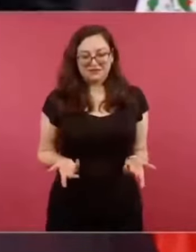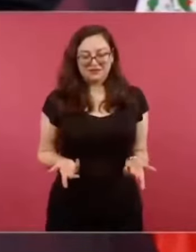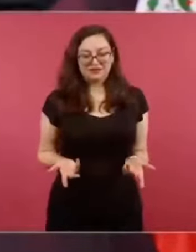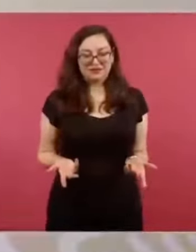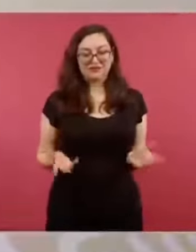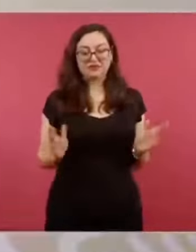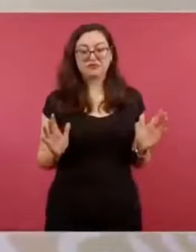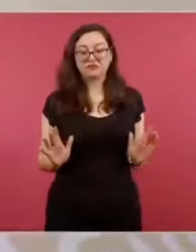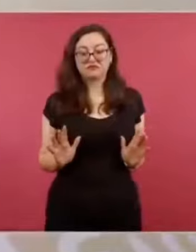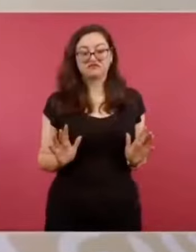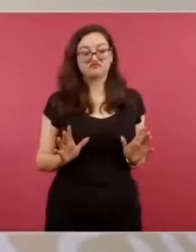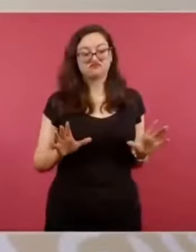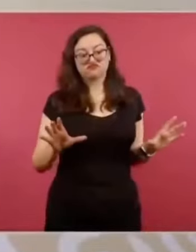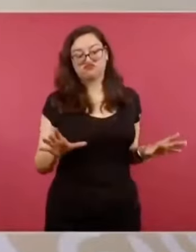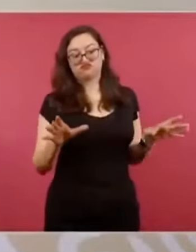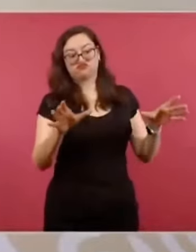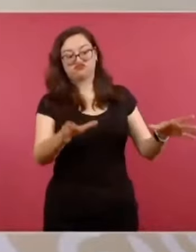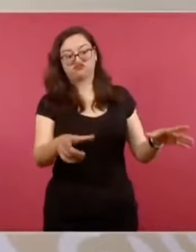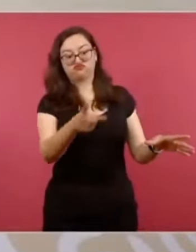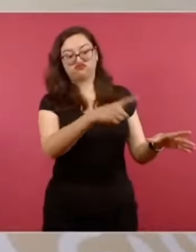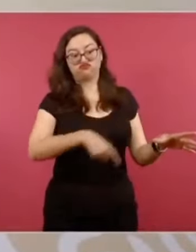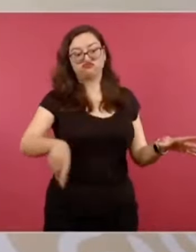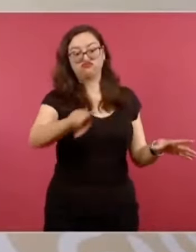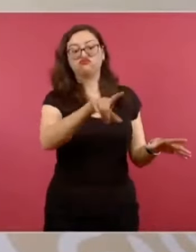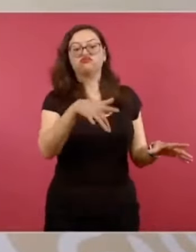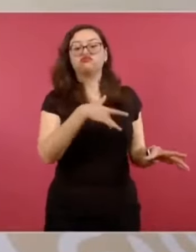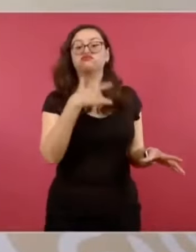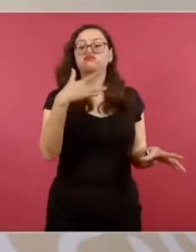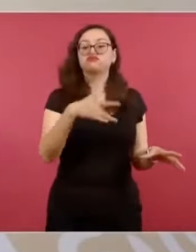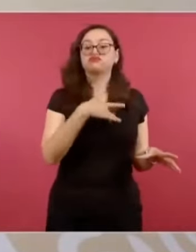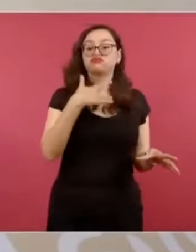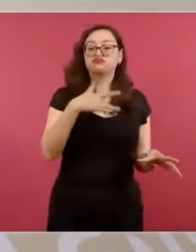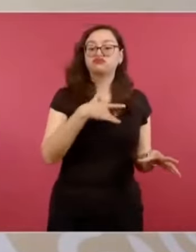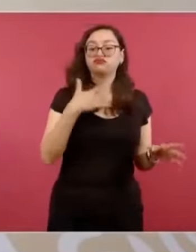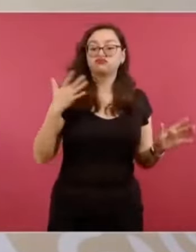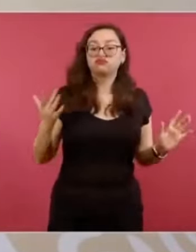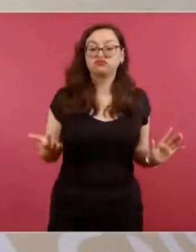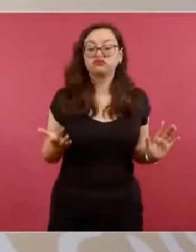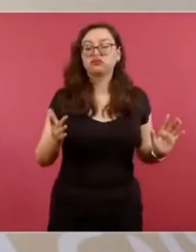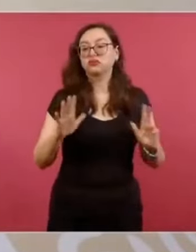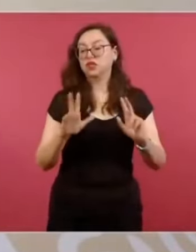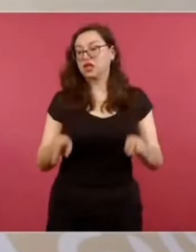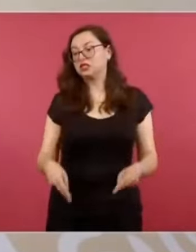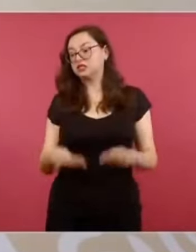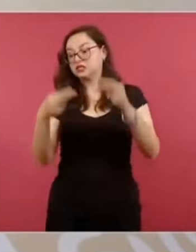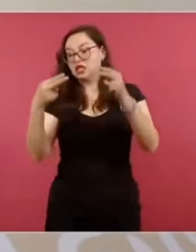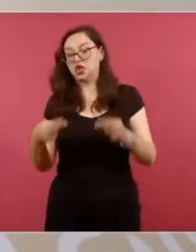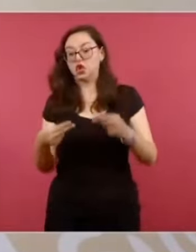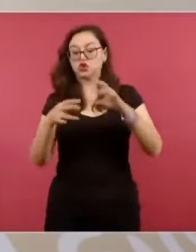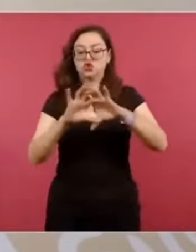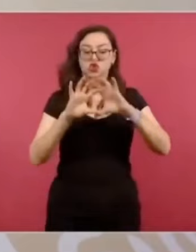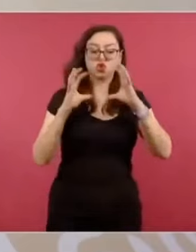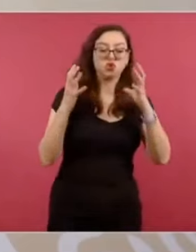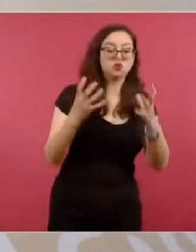internacionalistas, hablan de que están a favor de la globalidad. Antes,